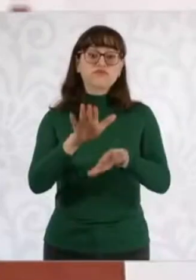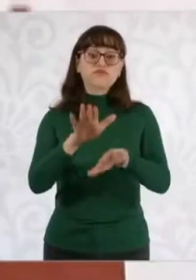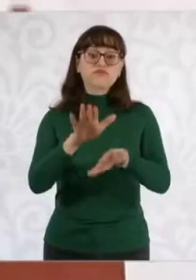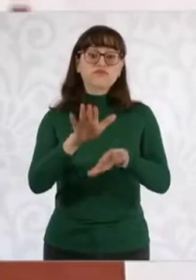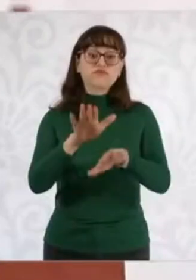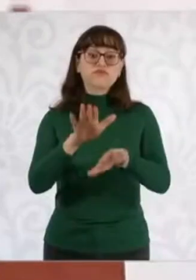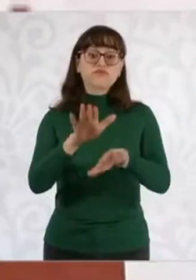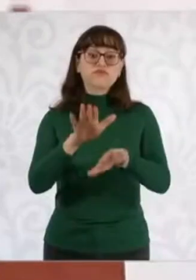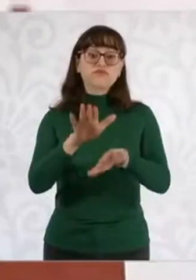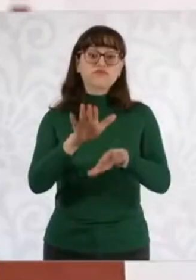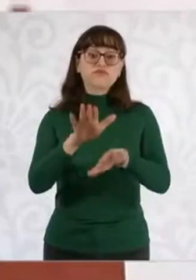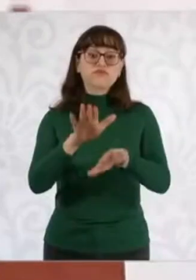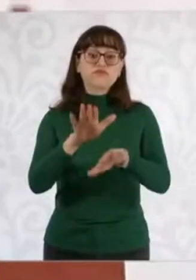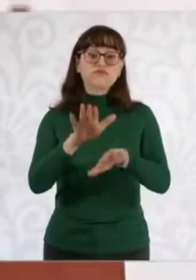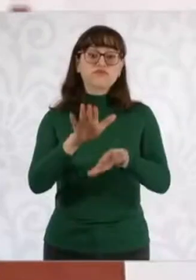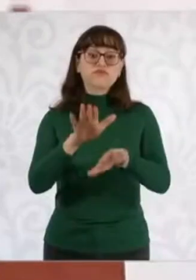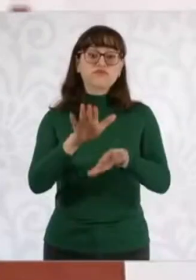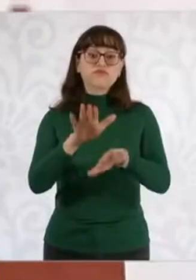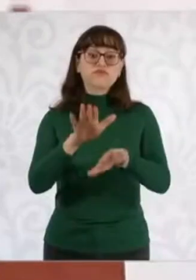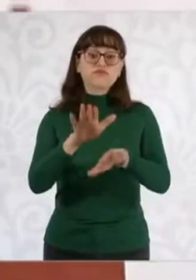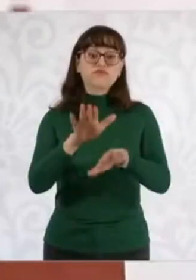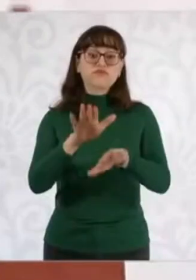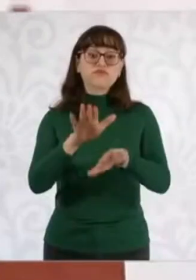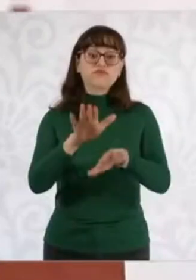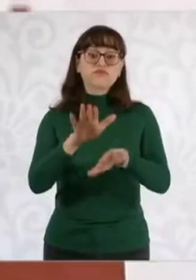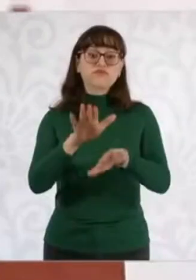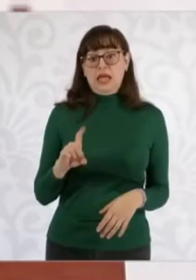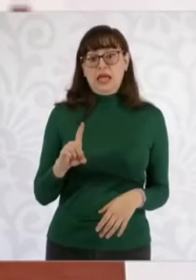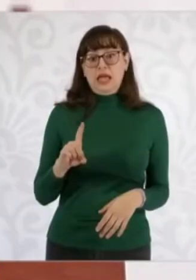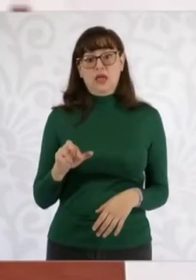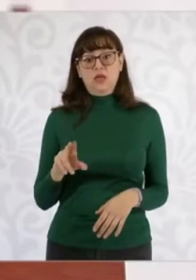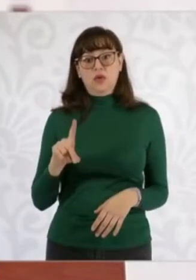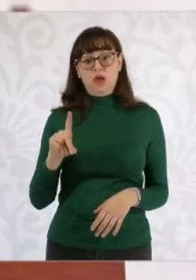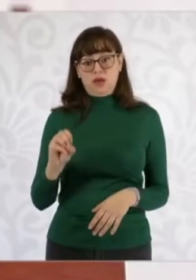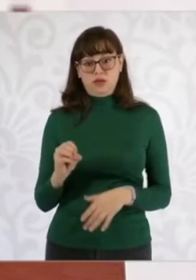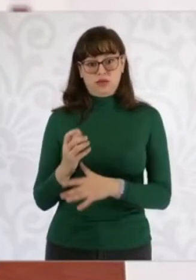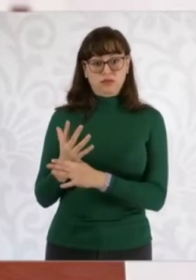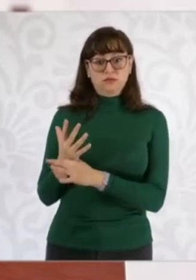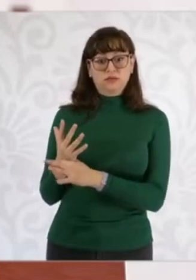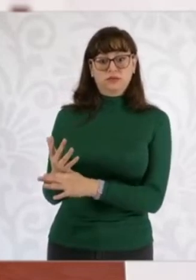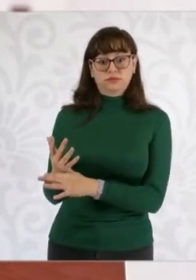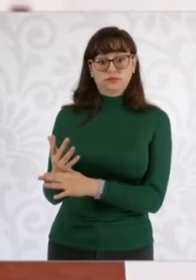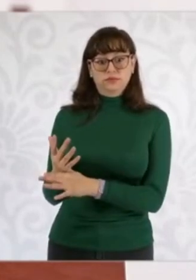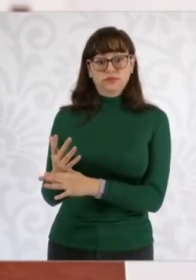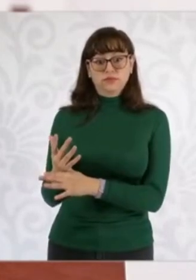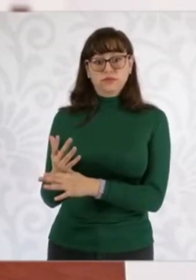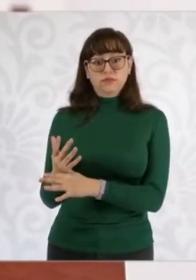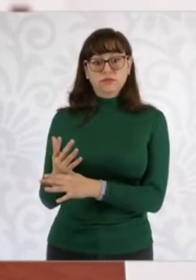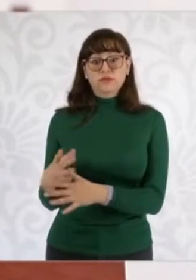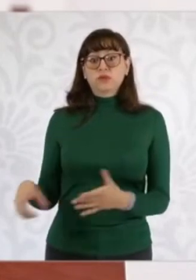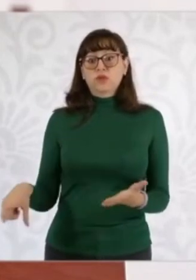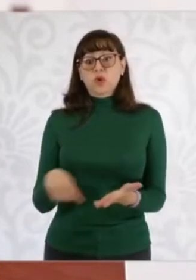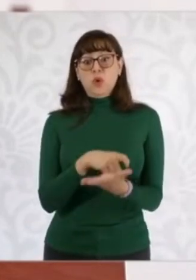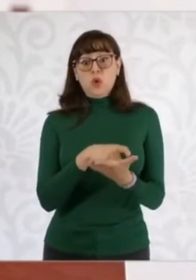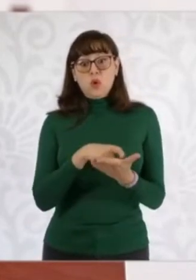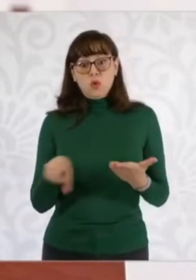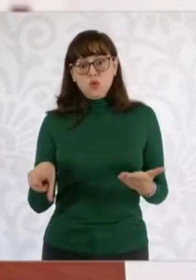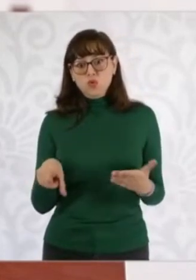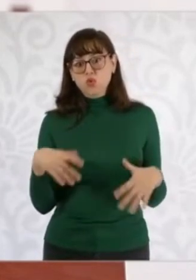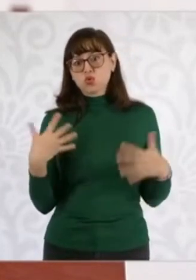Como bien dice Eduardo Clarke, es una compra muy importante